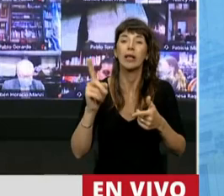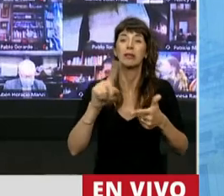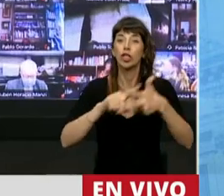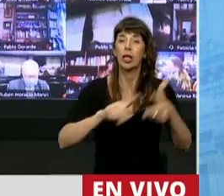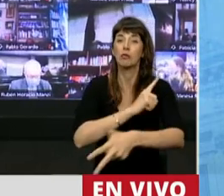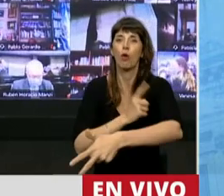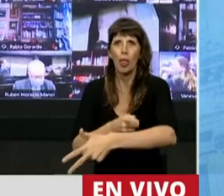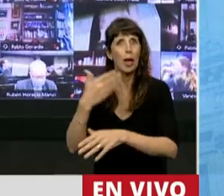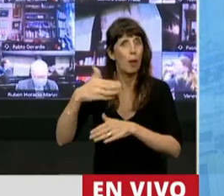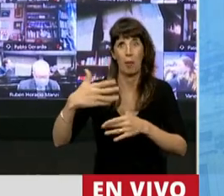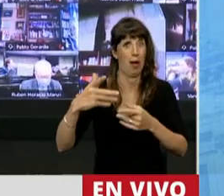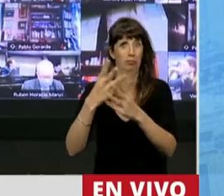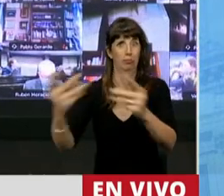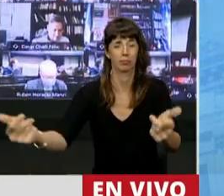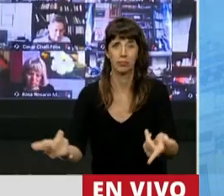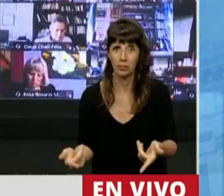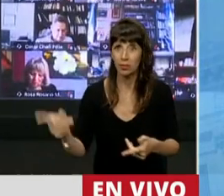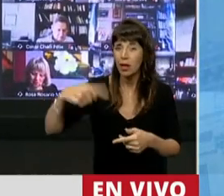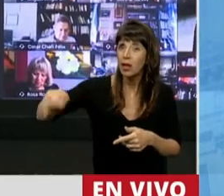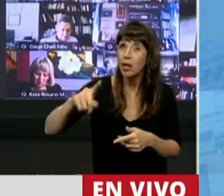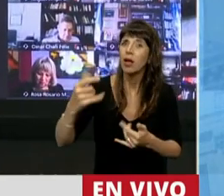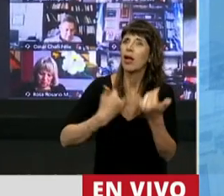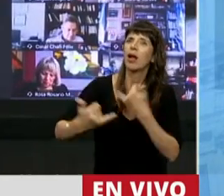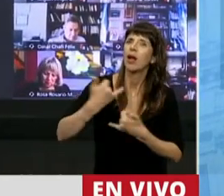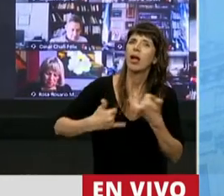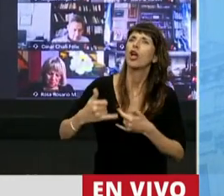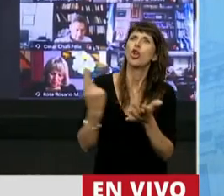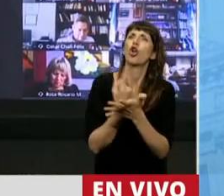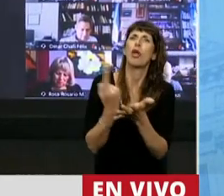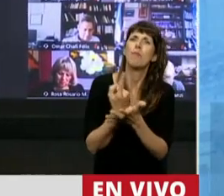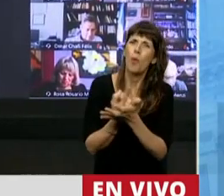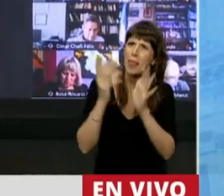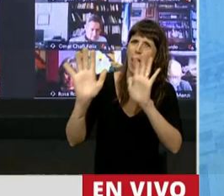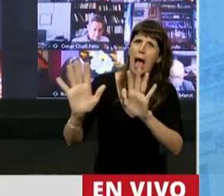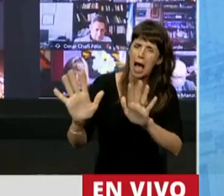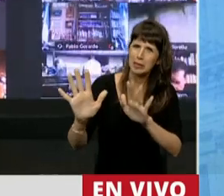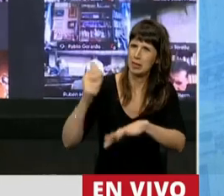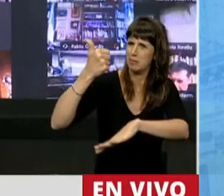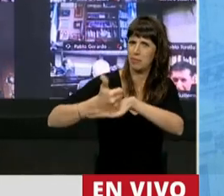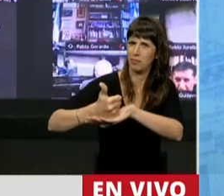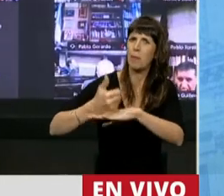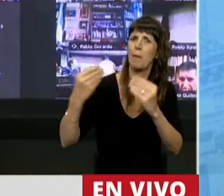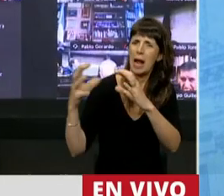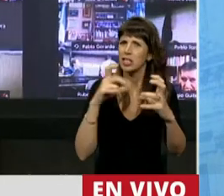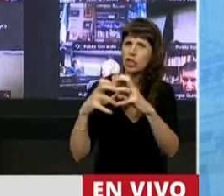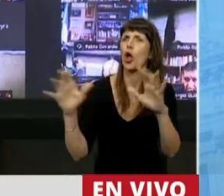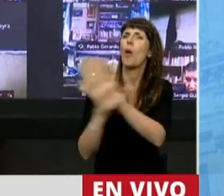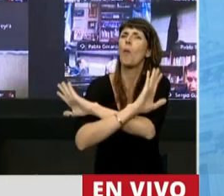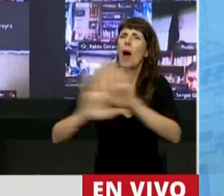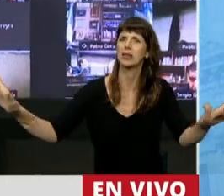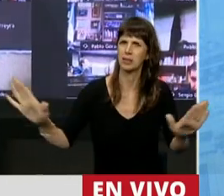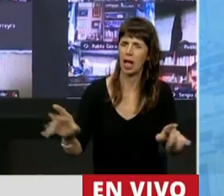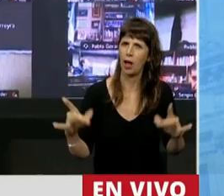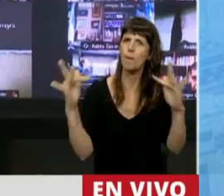impedir. No nos vengan con el cuento de que no se puede sesionar presencialmente. Terminen con esta farsa, señor